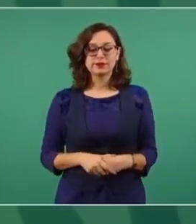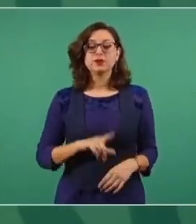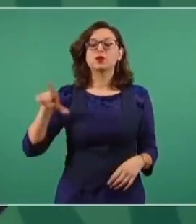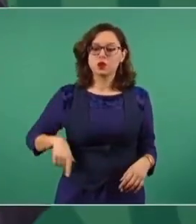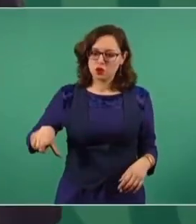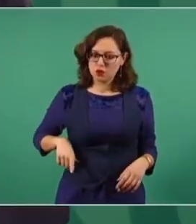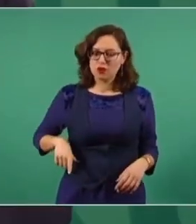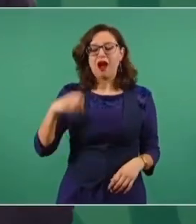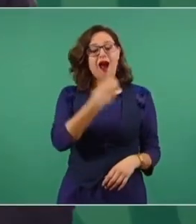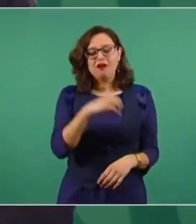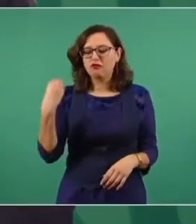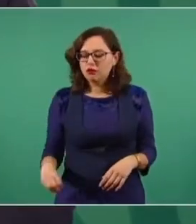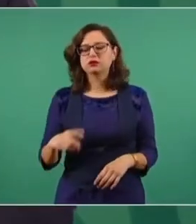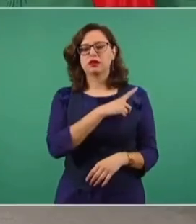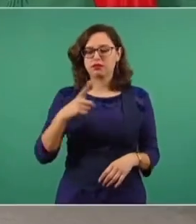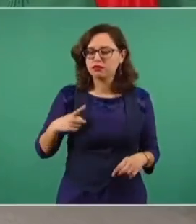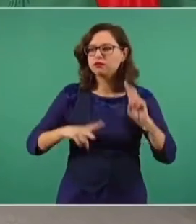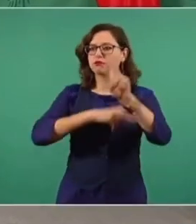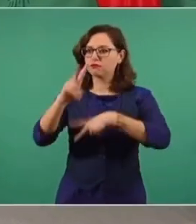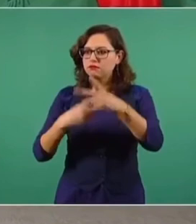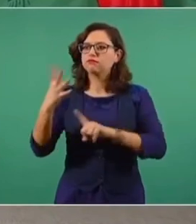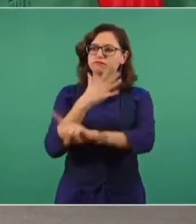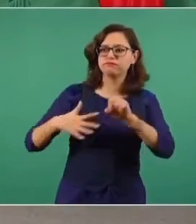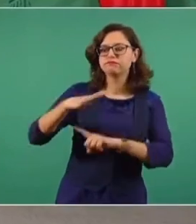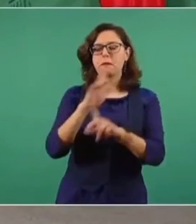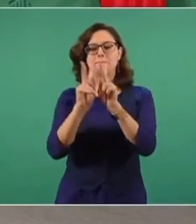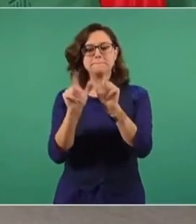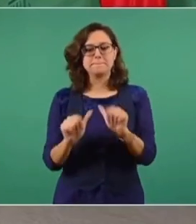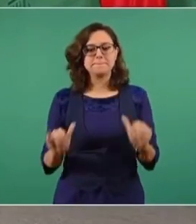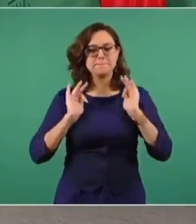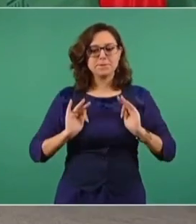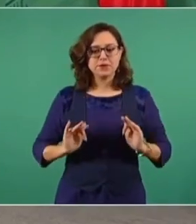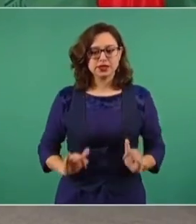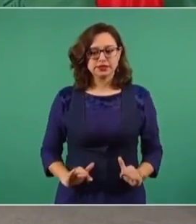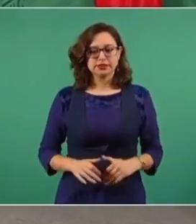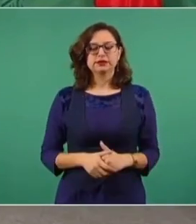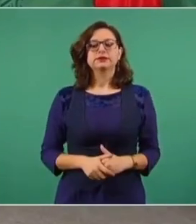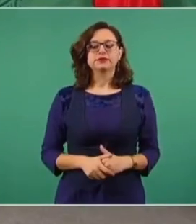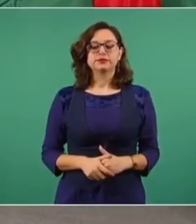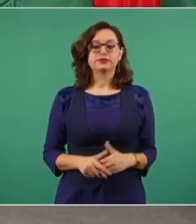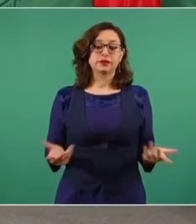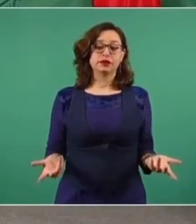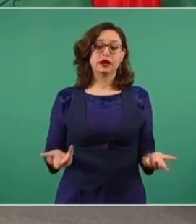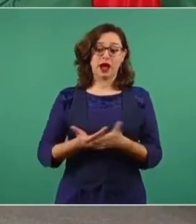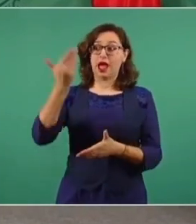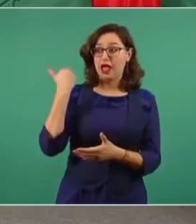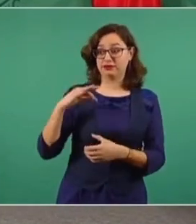cumplir su responsabilidad de garantizar la paz y la tranquilidad. Para eso nos eligieron.